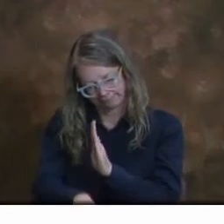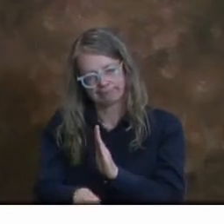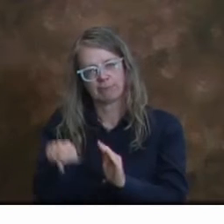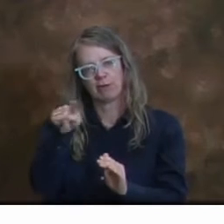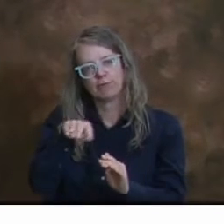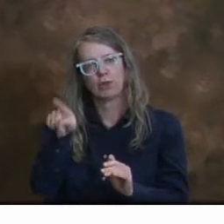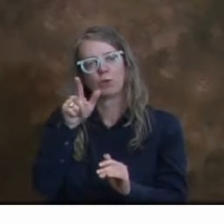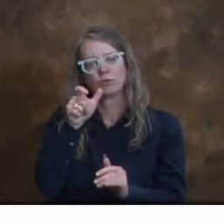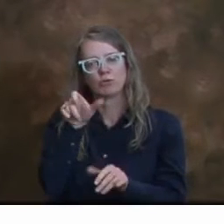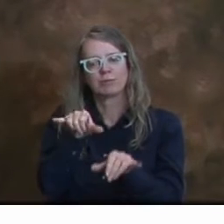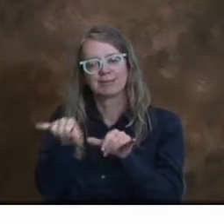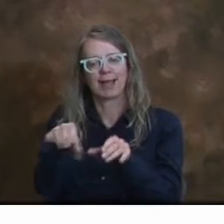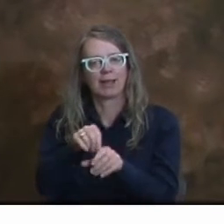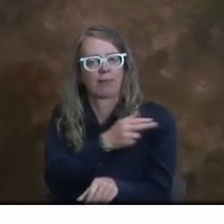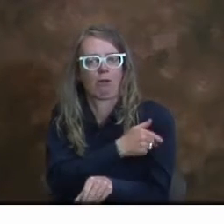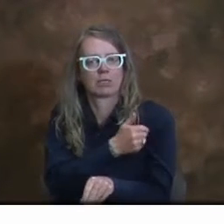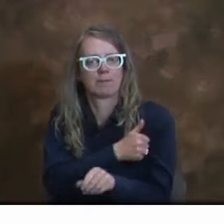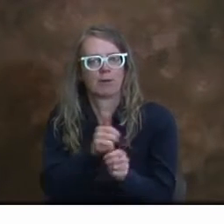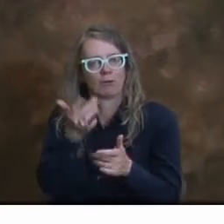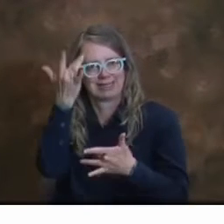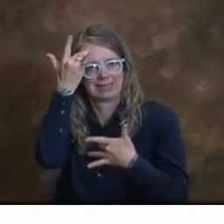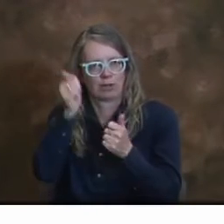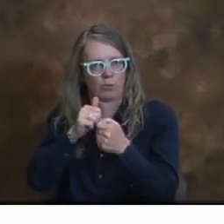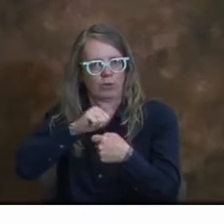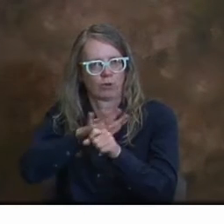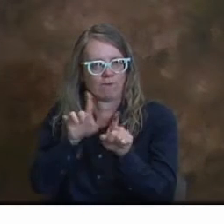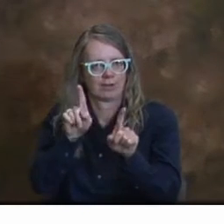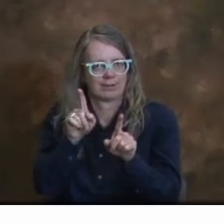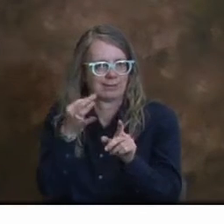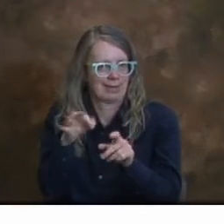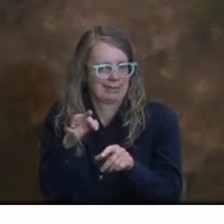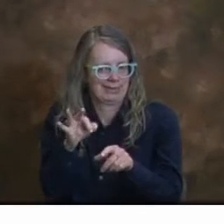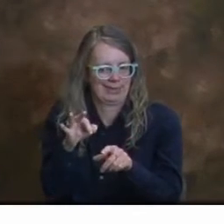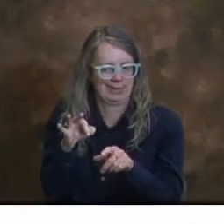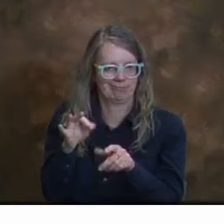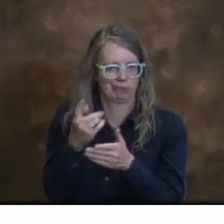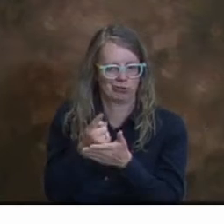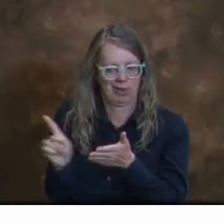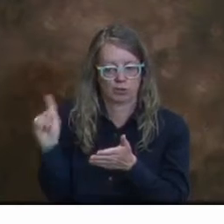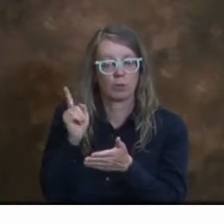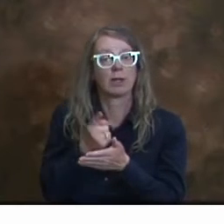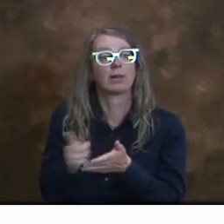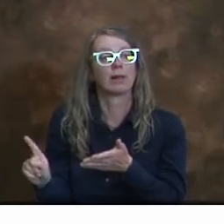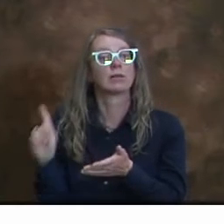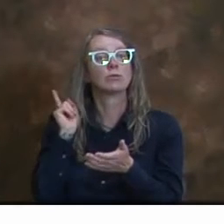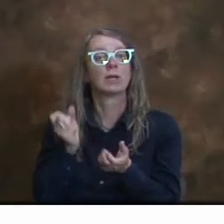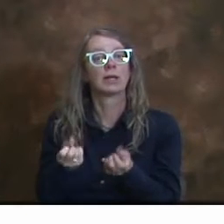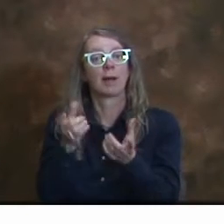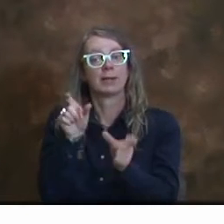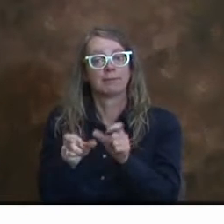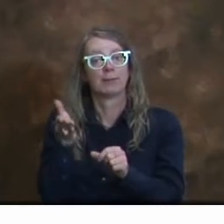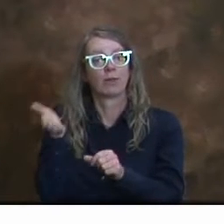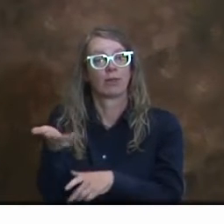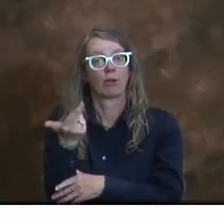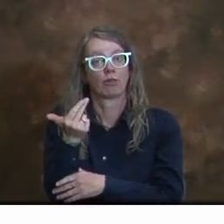el uso de las camas debido a hospitalizaciones por el COVID-19 ha bajado a 10%.